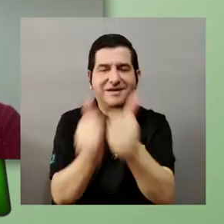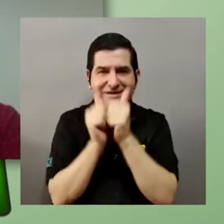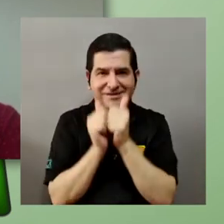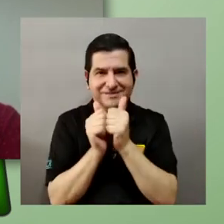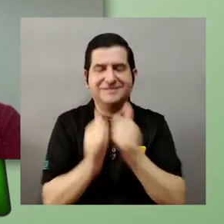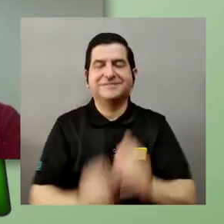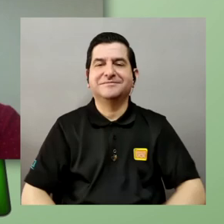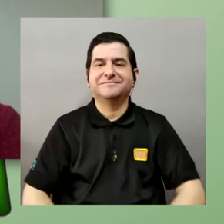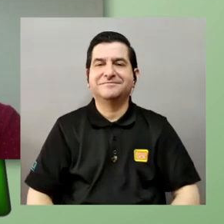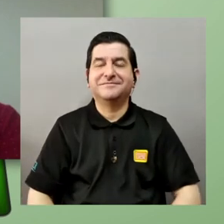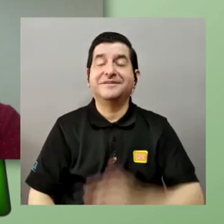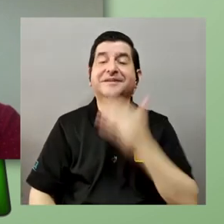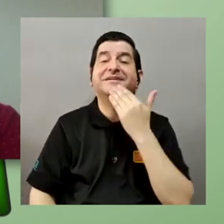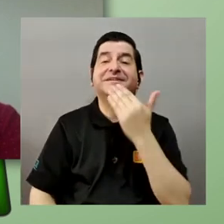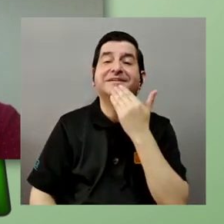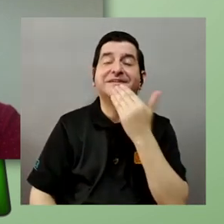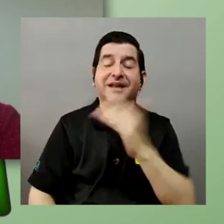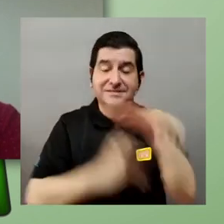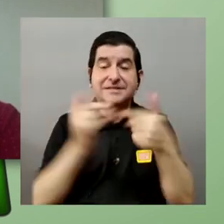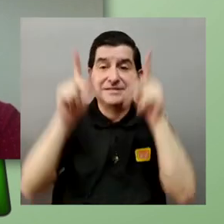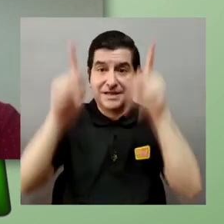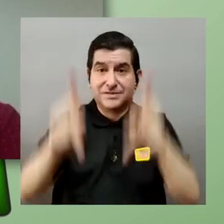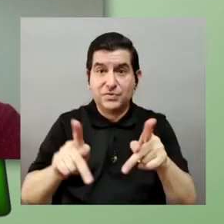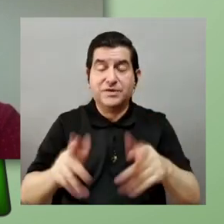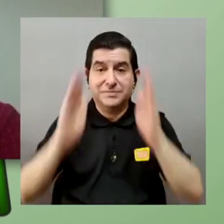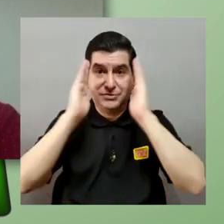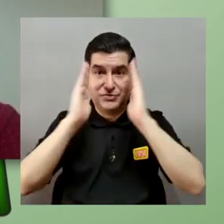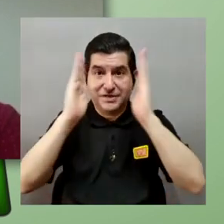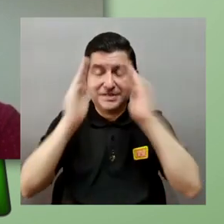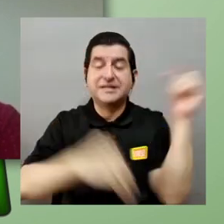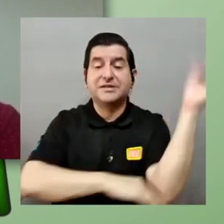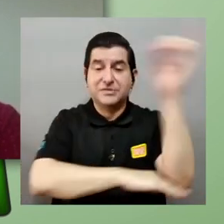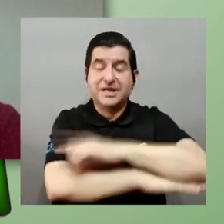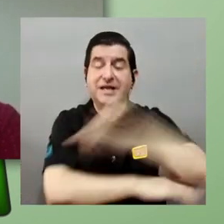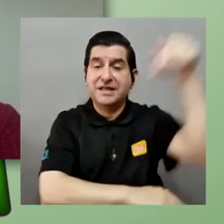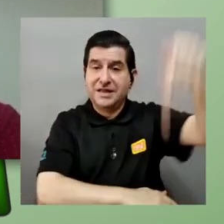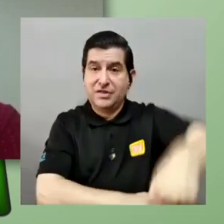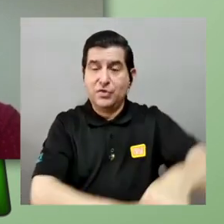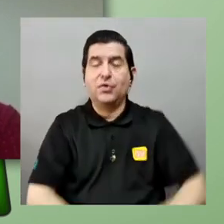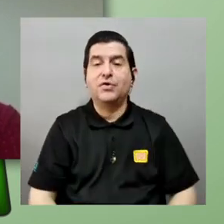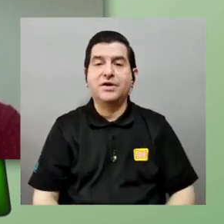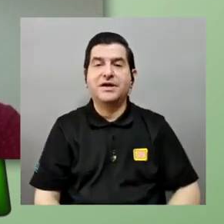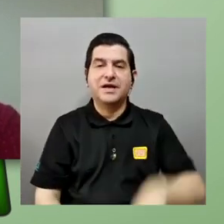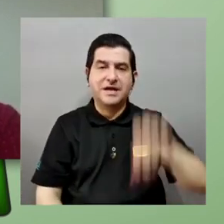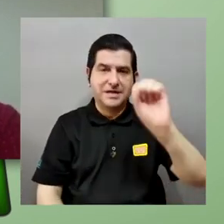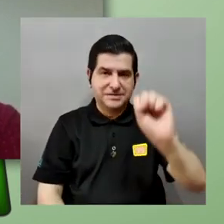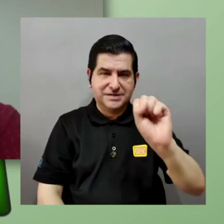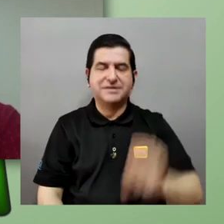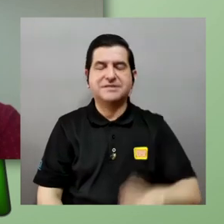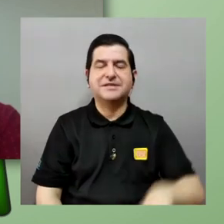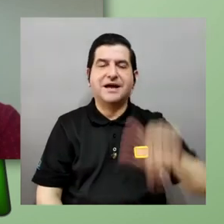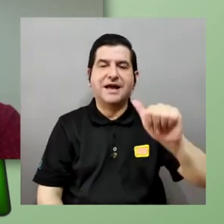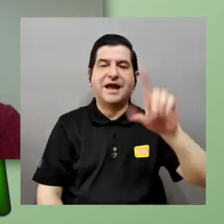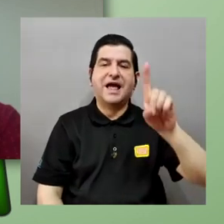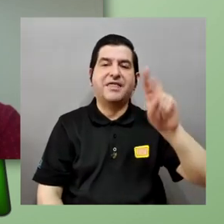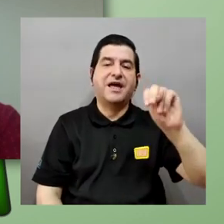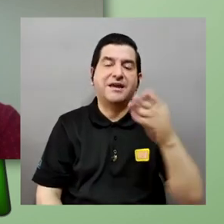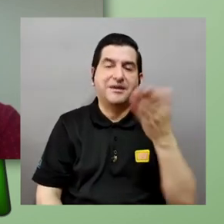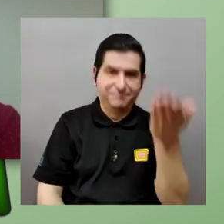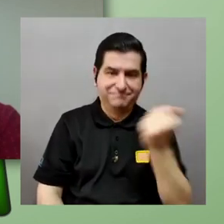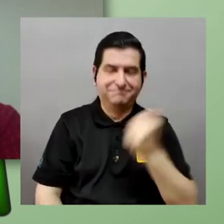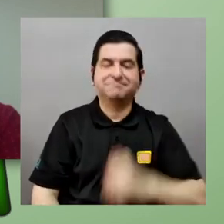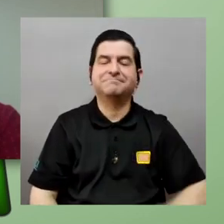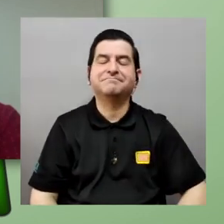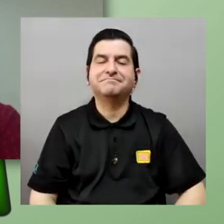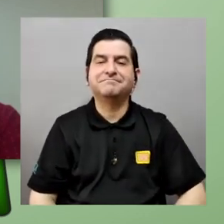los que nos dieron sebastián de parte